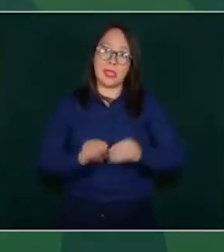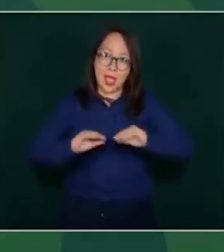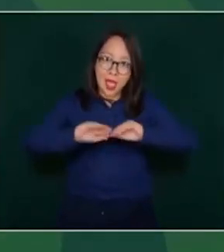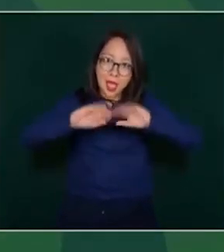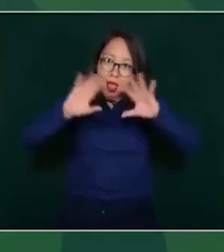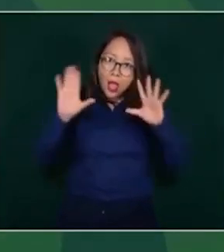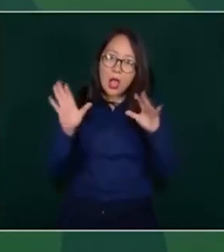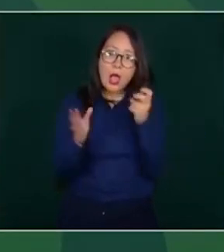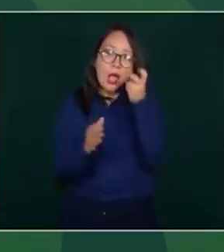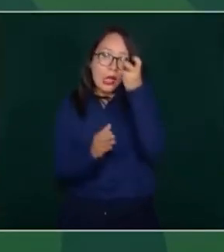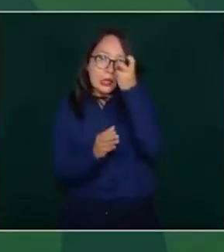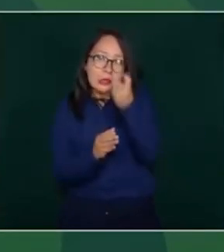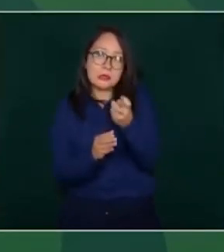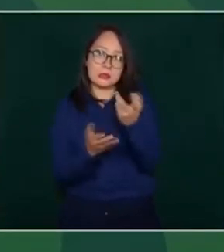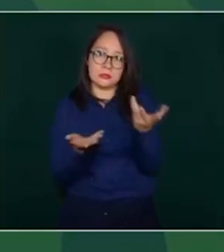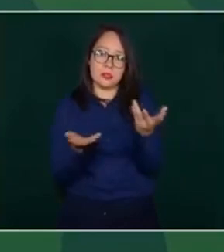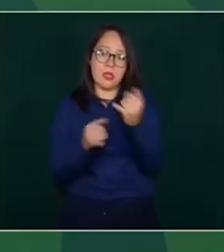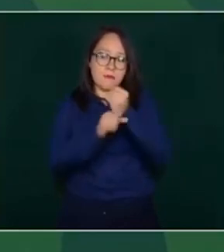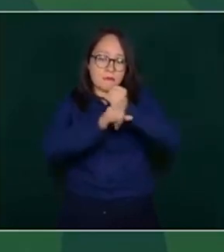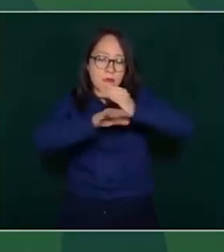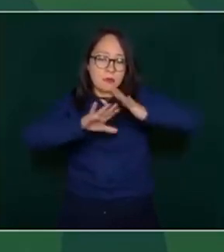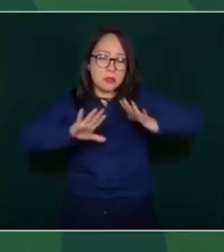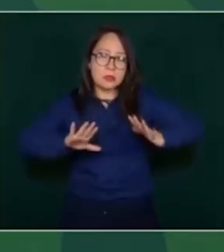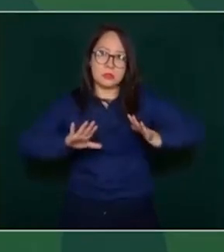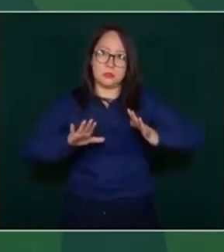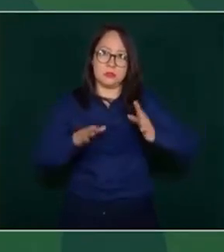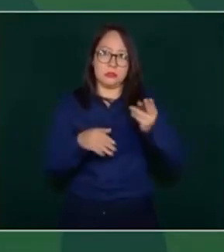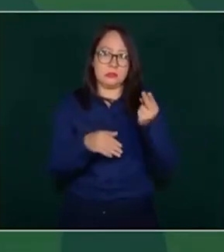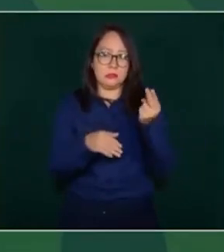que se ofrezca,